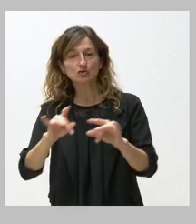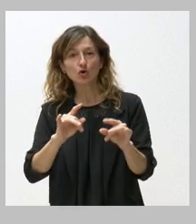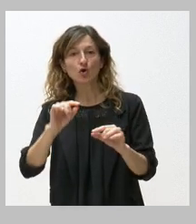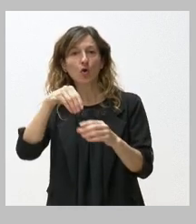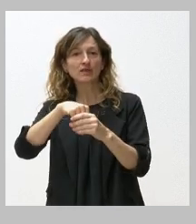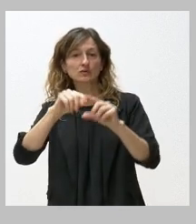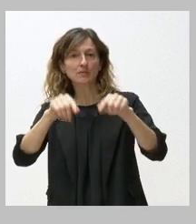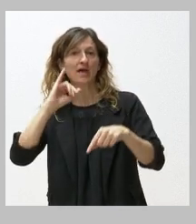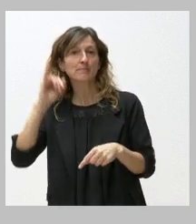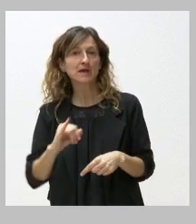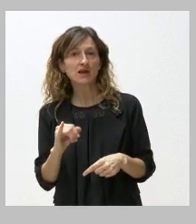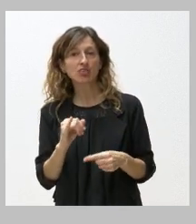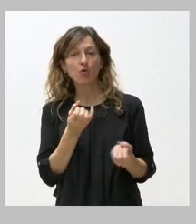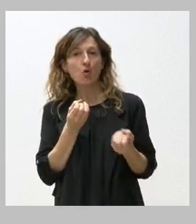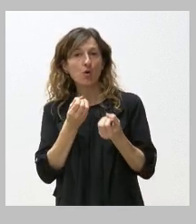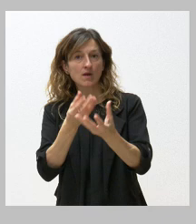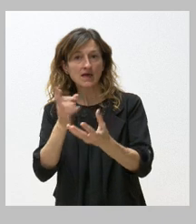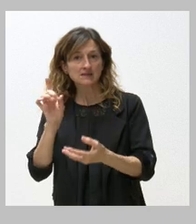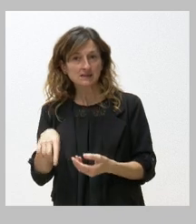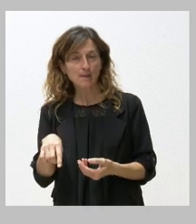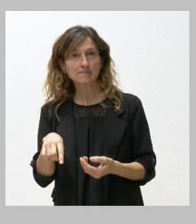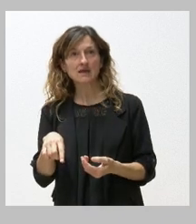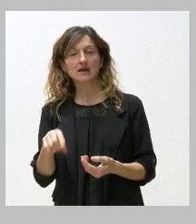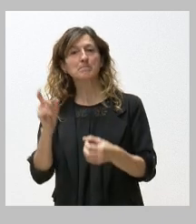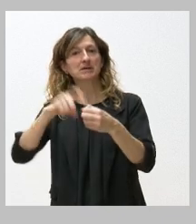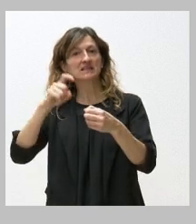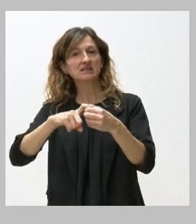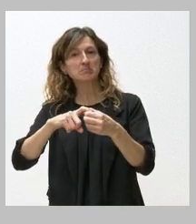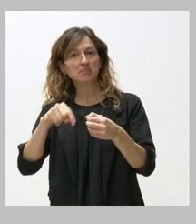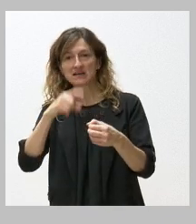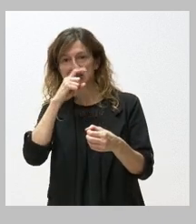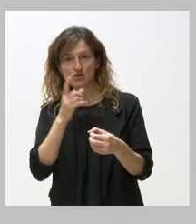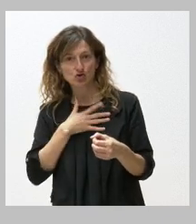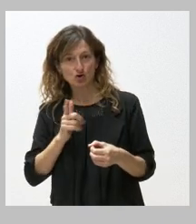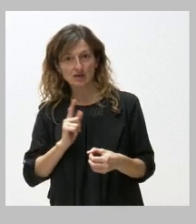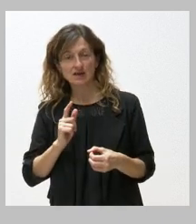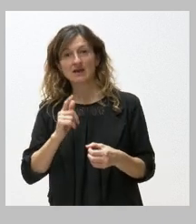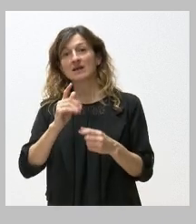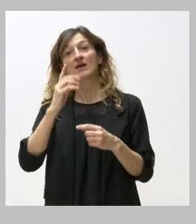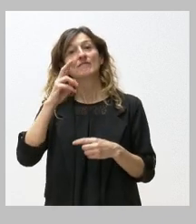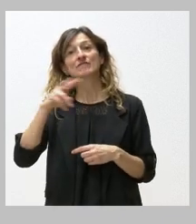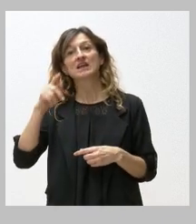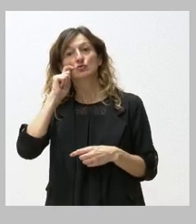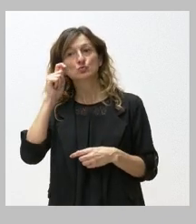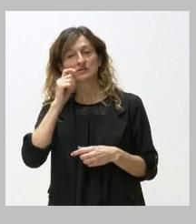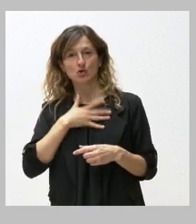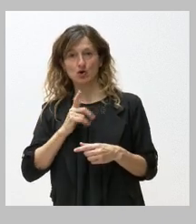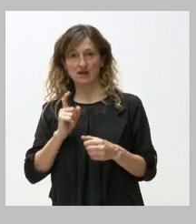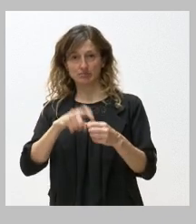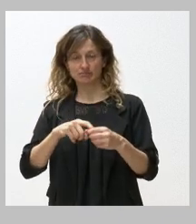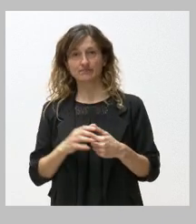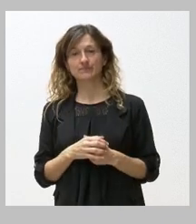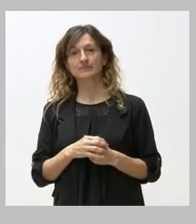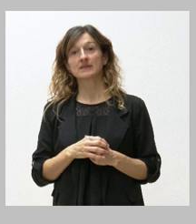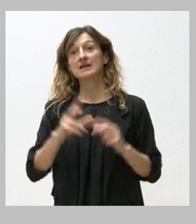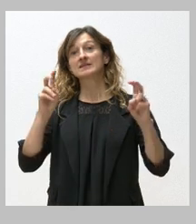advierto les ha comunicado también que no van a participar este año en la feria de turismo con respecto al orden del día